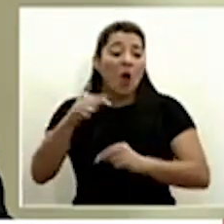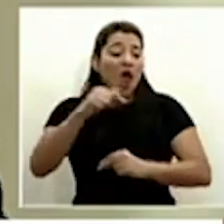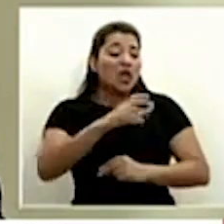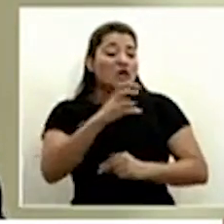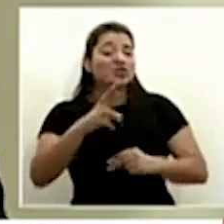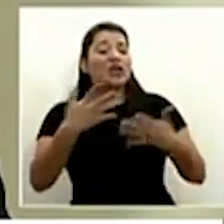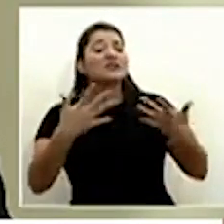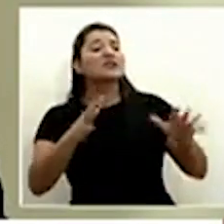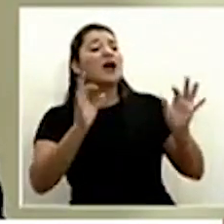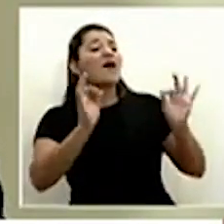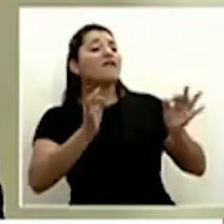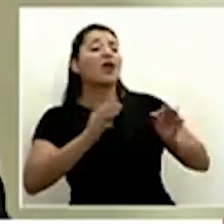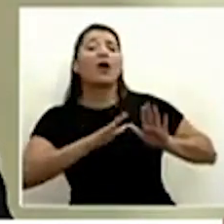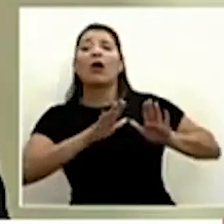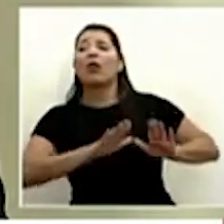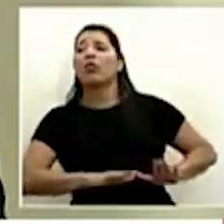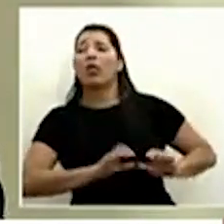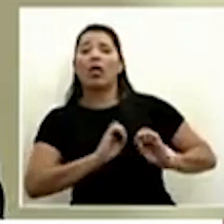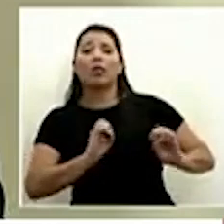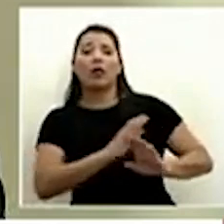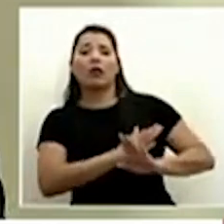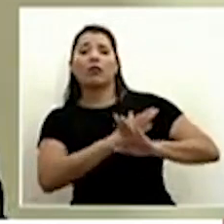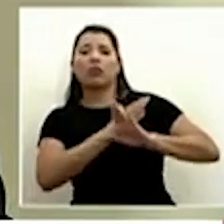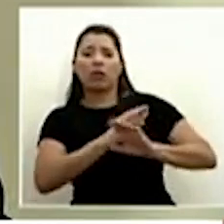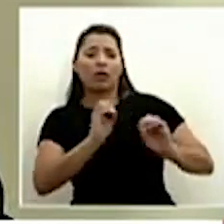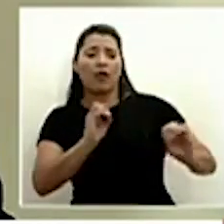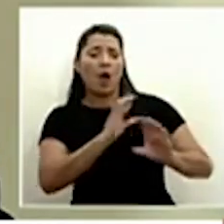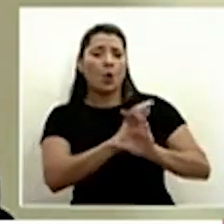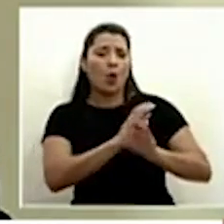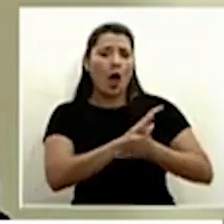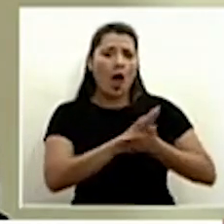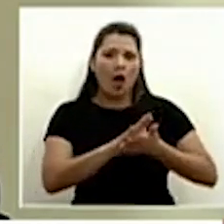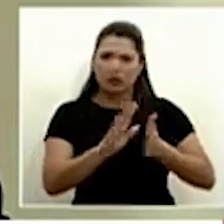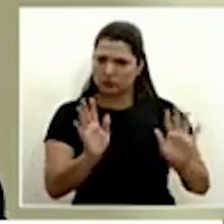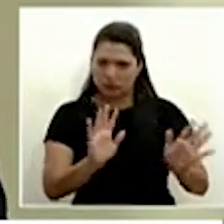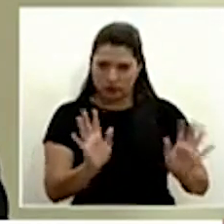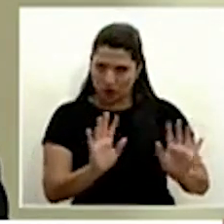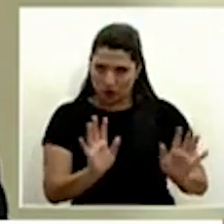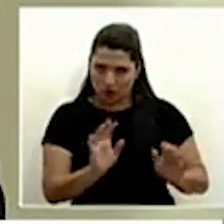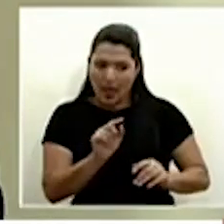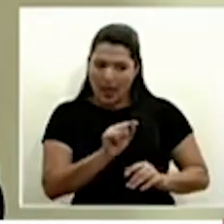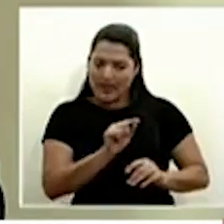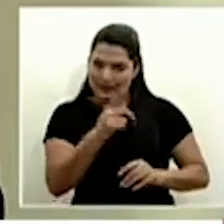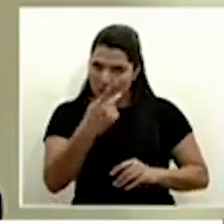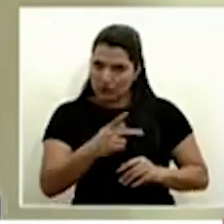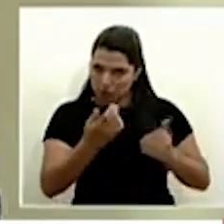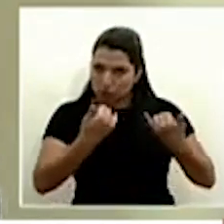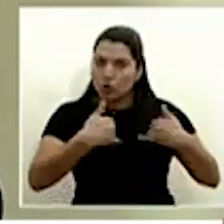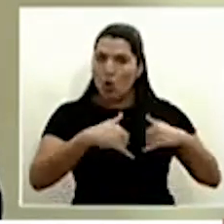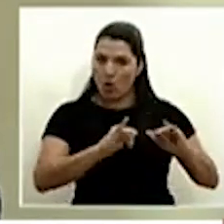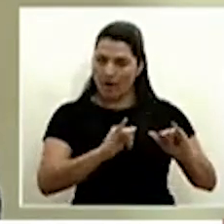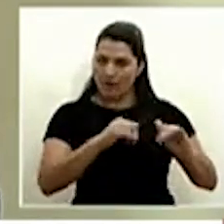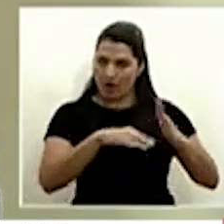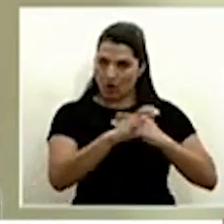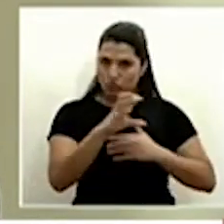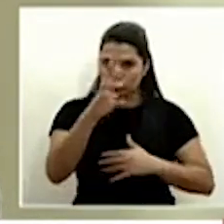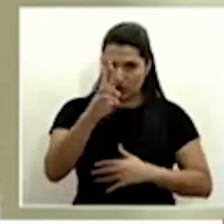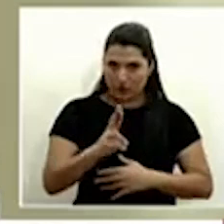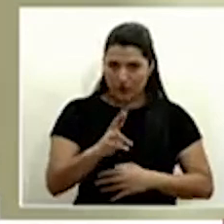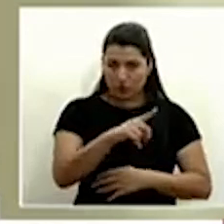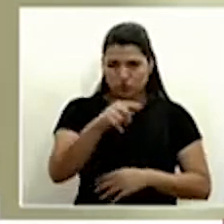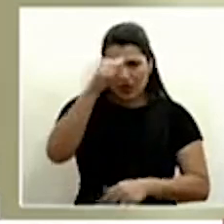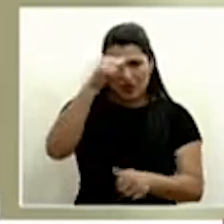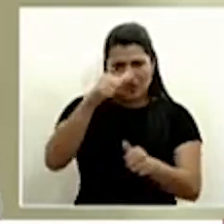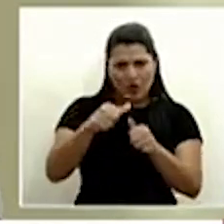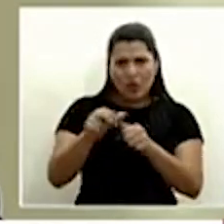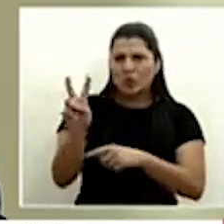transmisión dentro de Costa Rica no ligado a Nicaragua dejó de existir. Porque ese riesgo siempre existe. Recordemos que es un virus